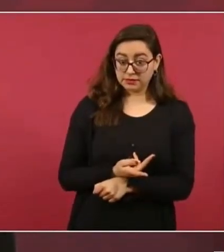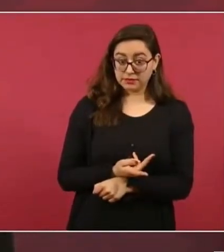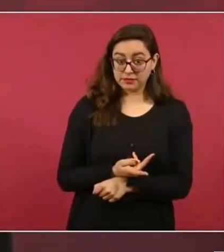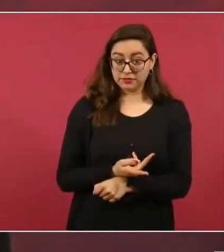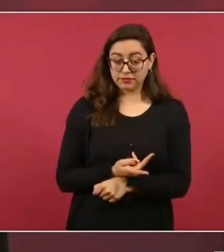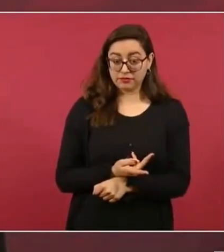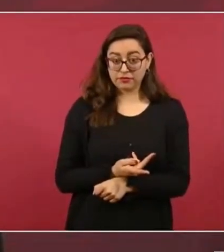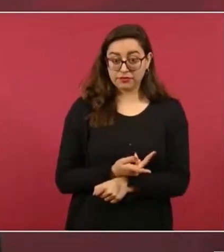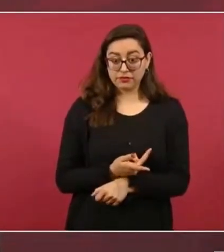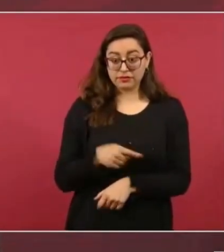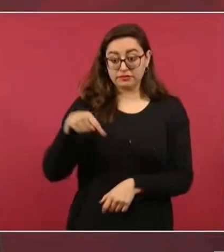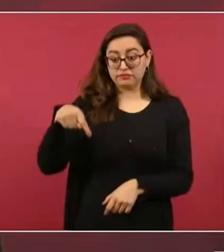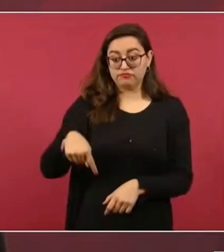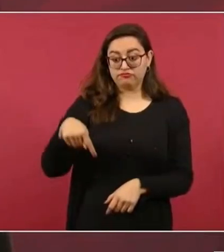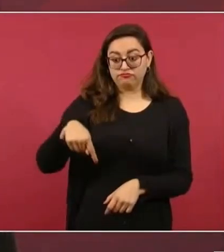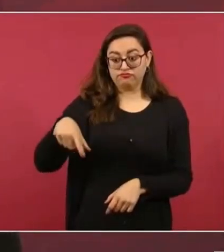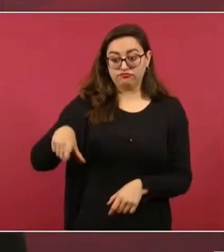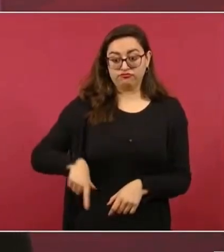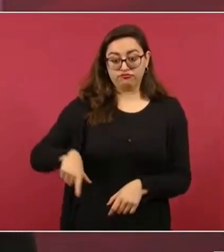los funcionarios mexicanos